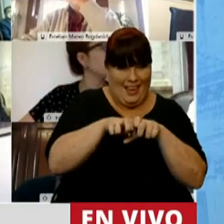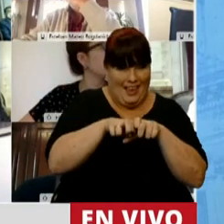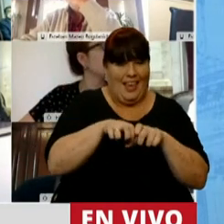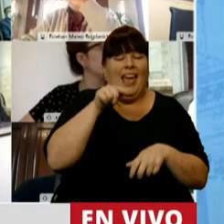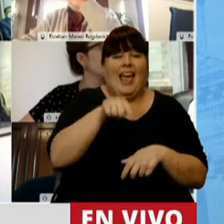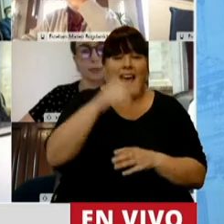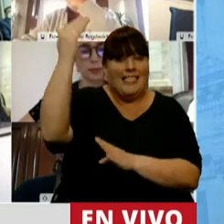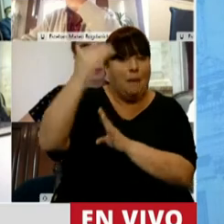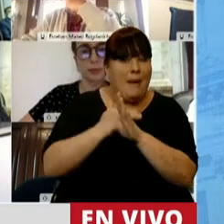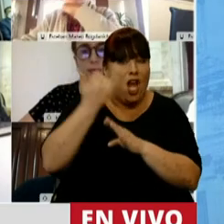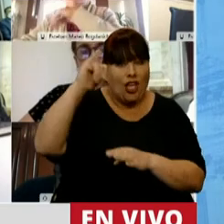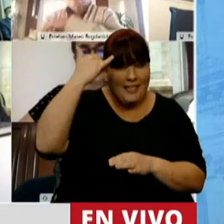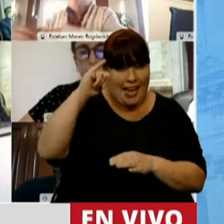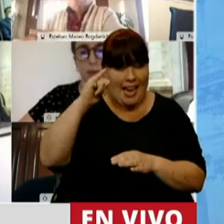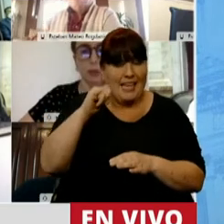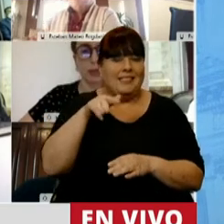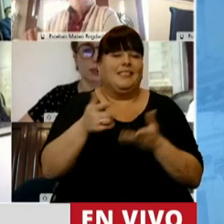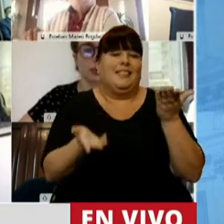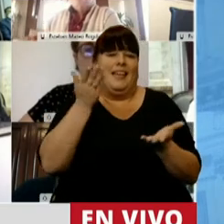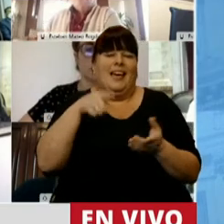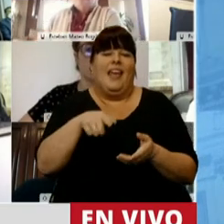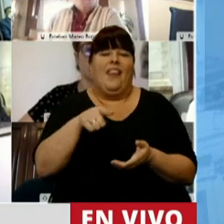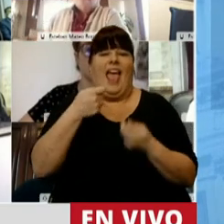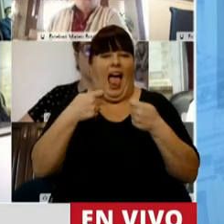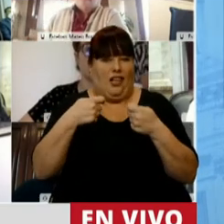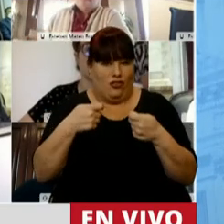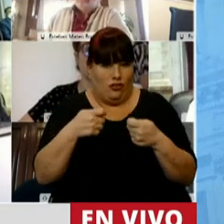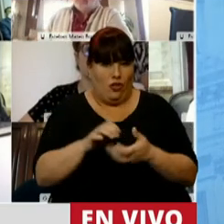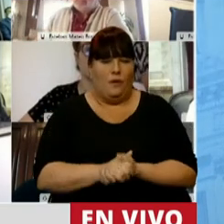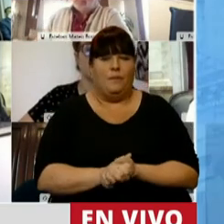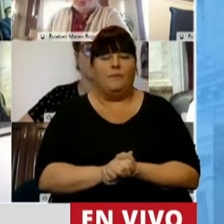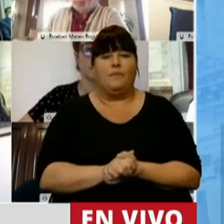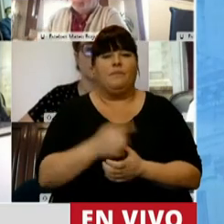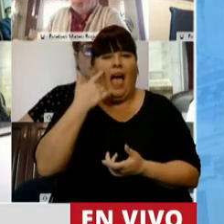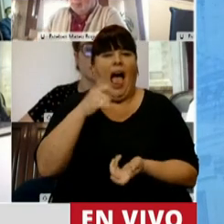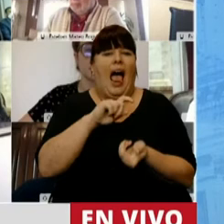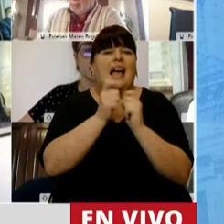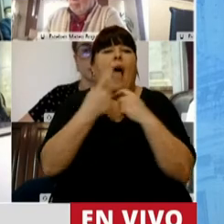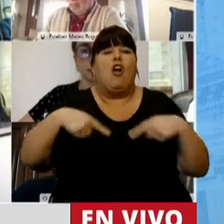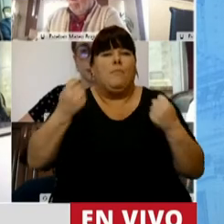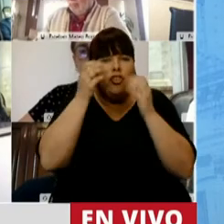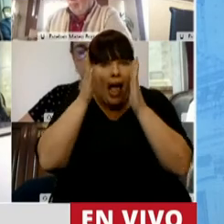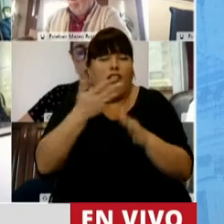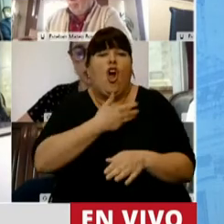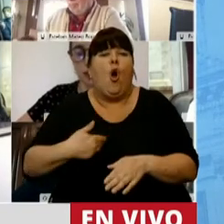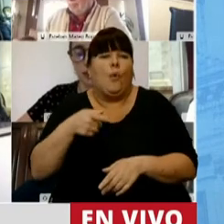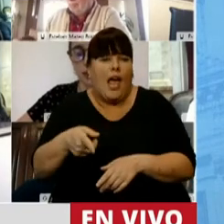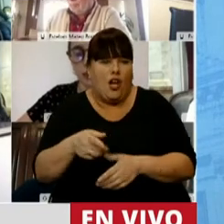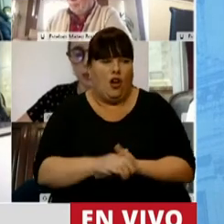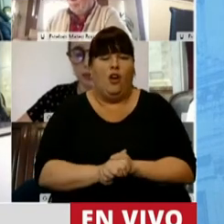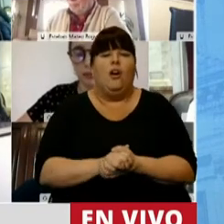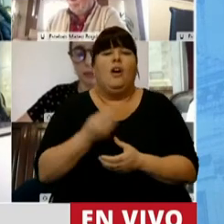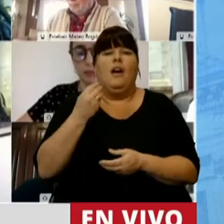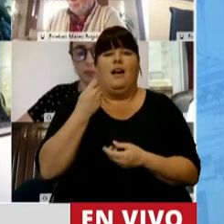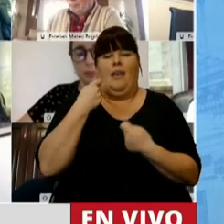y esa reducción de intereses es lo que compensa la expansión del gasto, reflejando los cambios de prioridad que nuestro gobierno tiene y